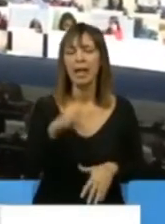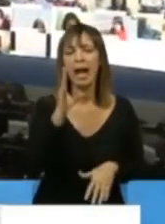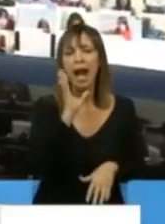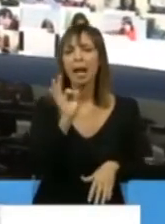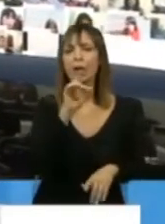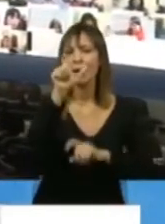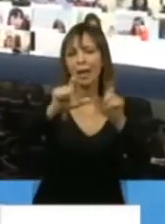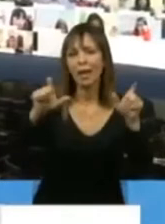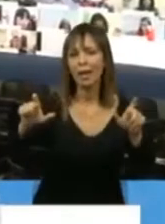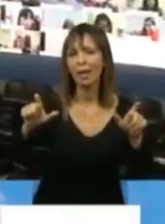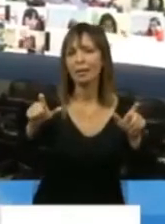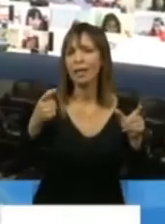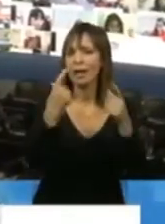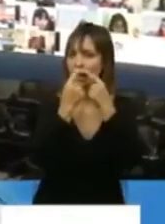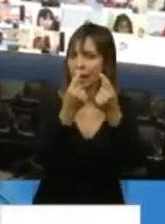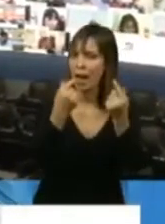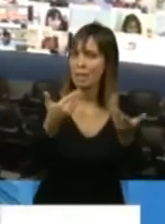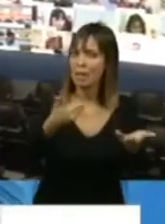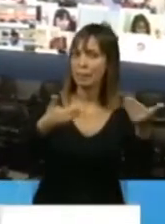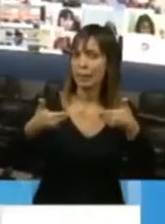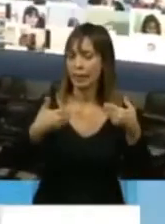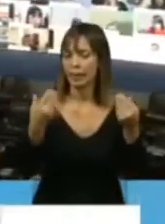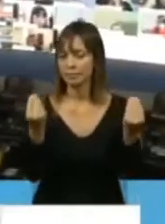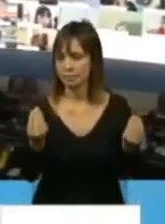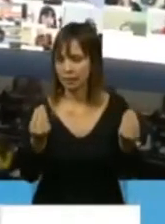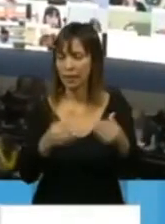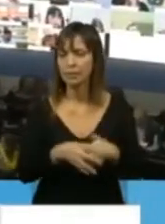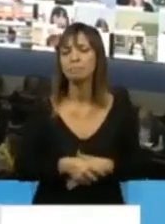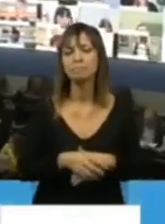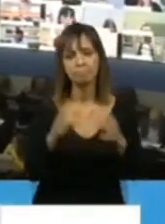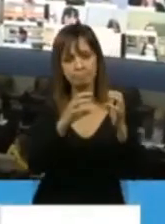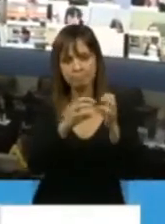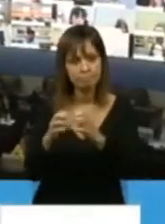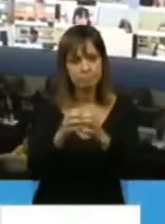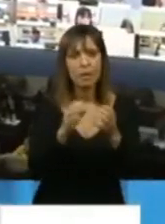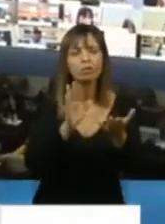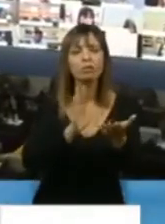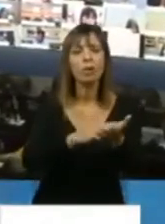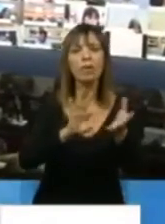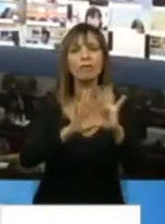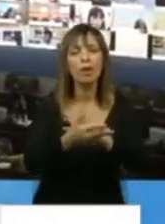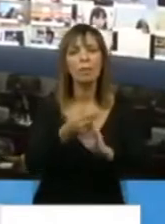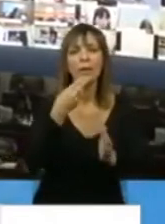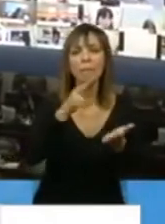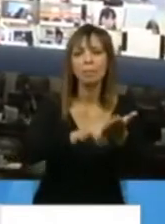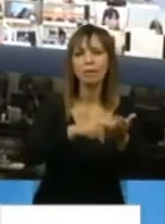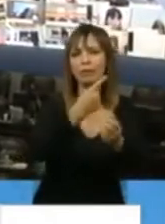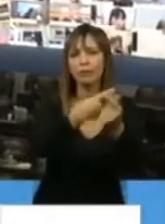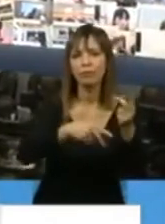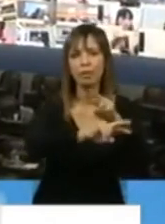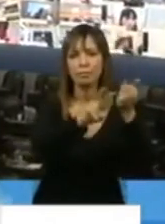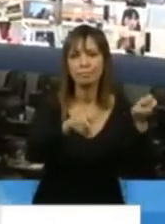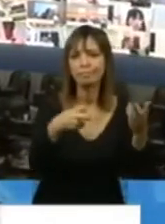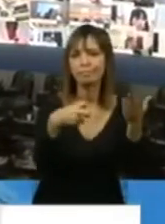la sociedad está reclamando, que es el tratamiento de nuestro régimen tributario sabiendo que tenemos que actuar con